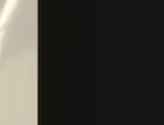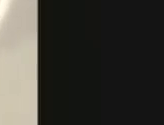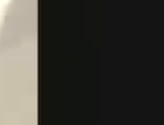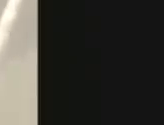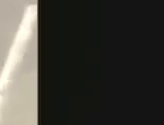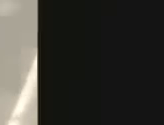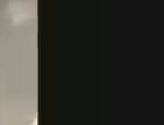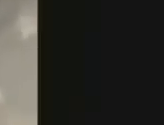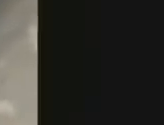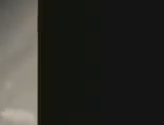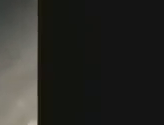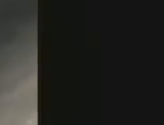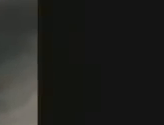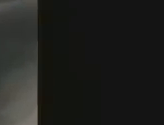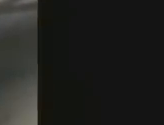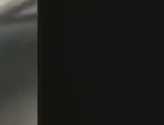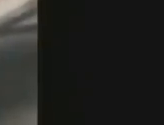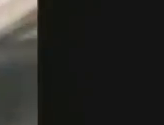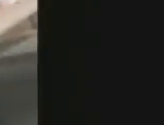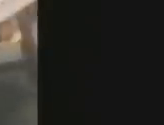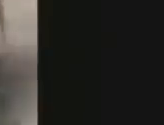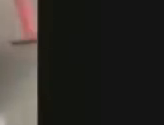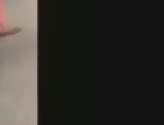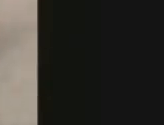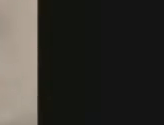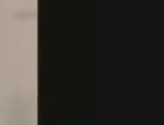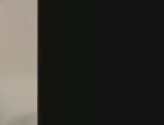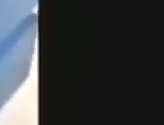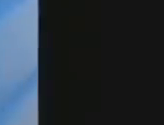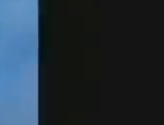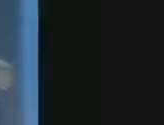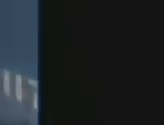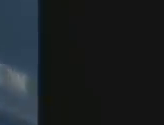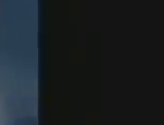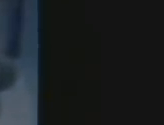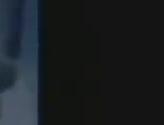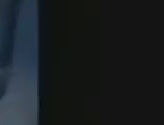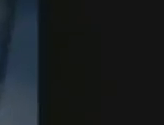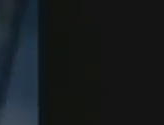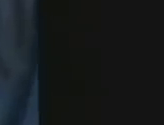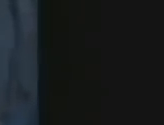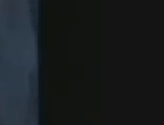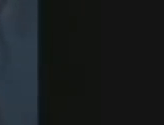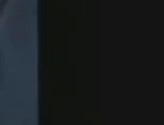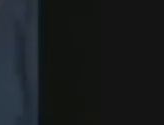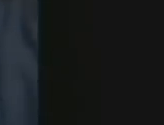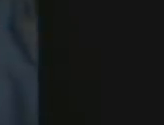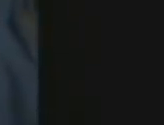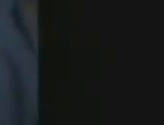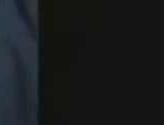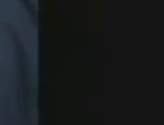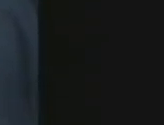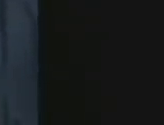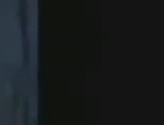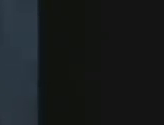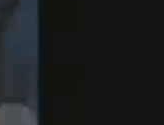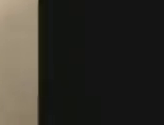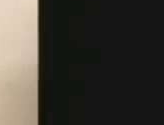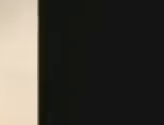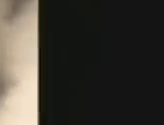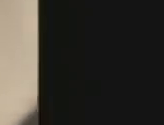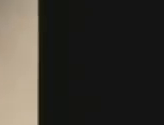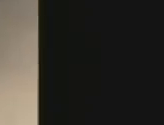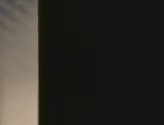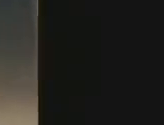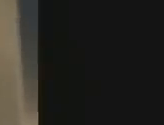eso mira lo tienen instalado ahí para meter todos los cadáveres todos los muertos el pasillo del terror el